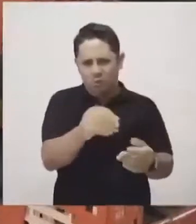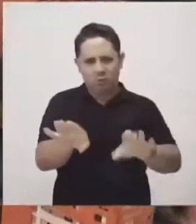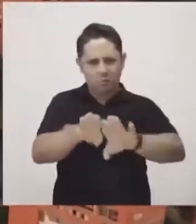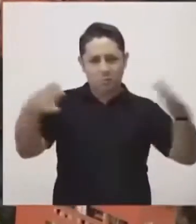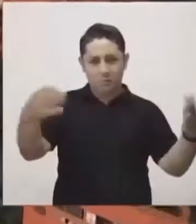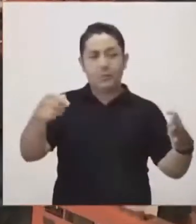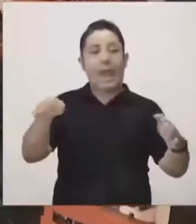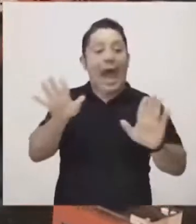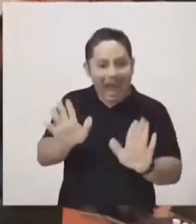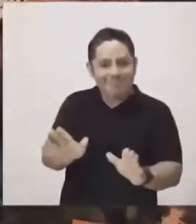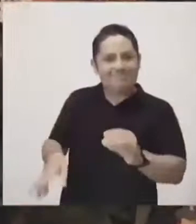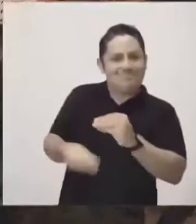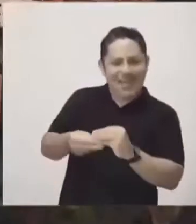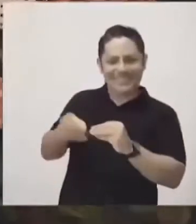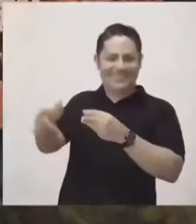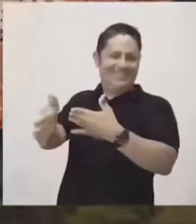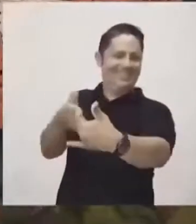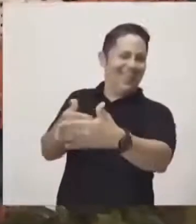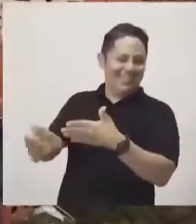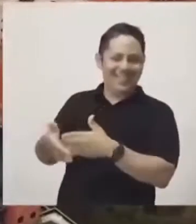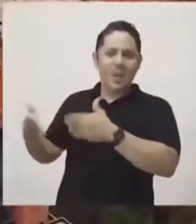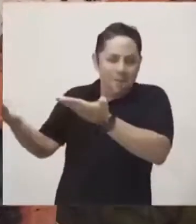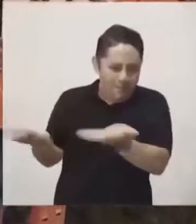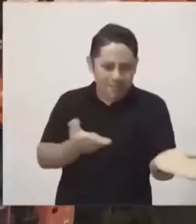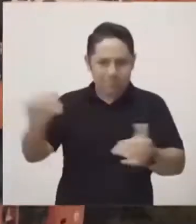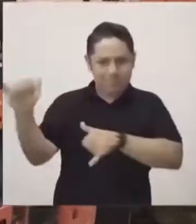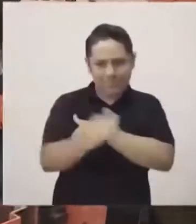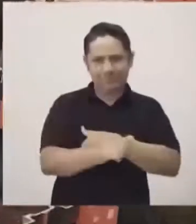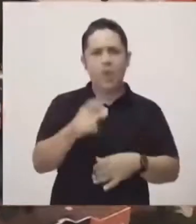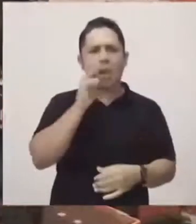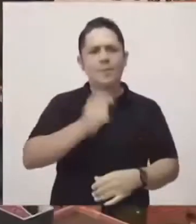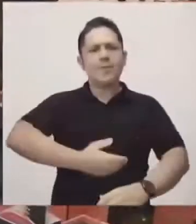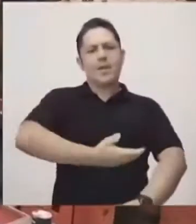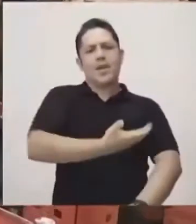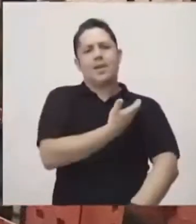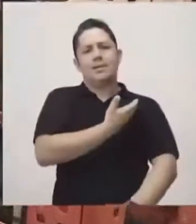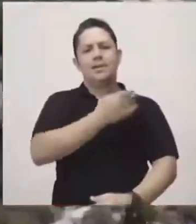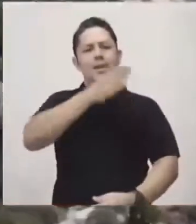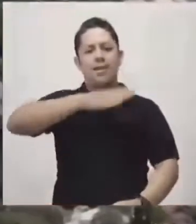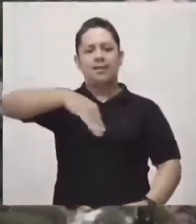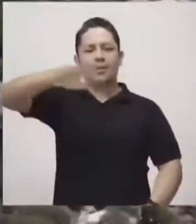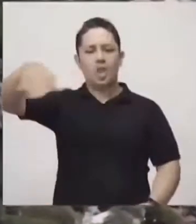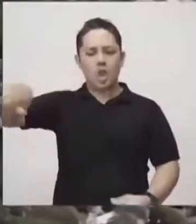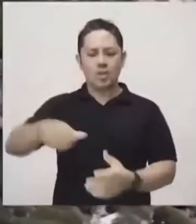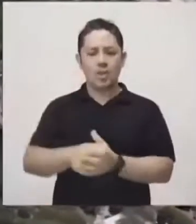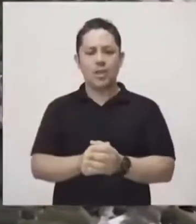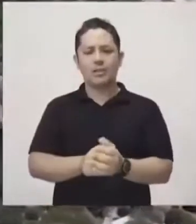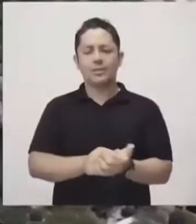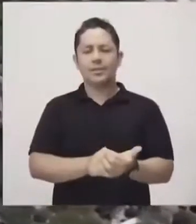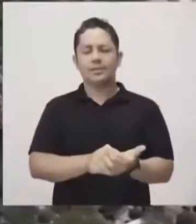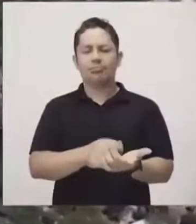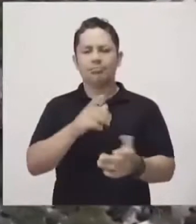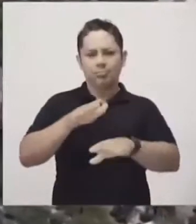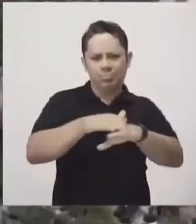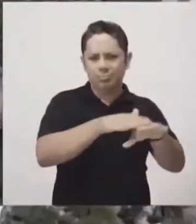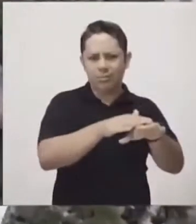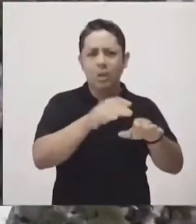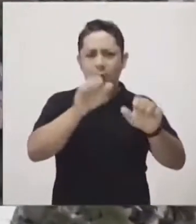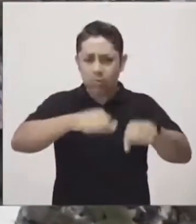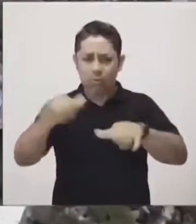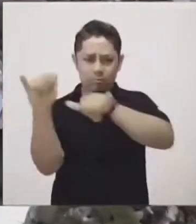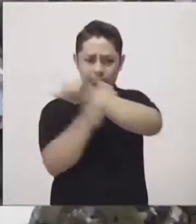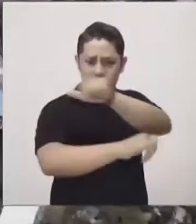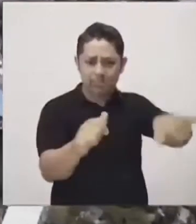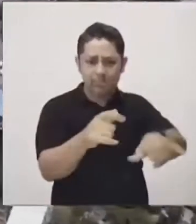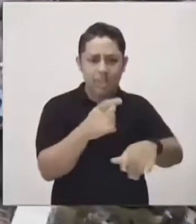que los vuelos iniciarán una vez que cada aeropuerto realice la revisión de los aviones, los cuales han estado detenidos por largo tiempo. Recordemos que el gobernador de las Islas,